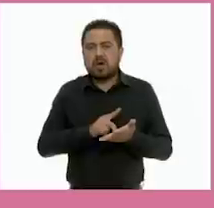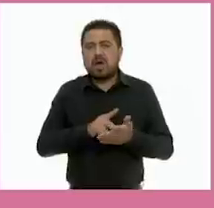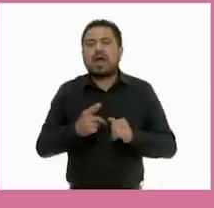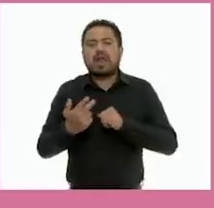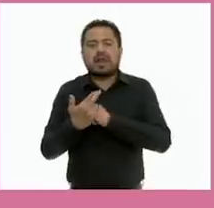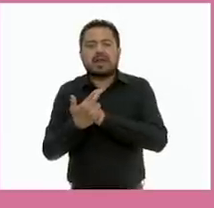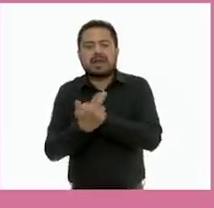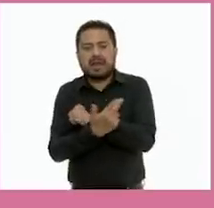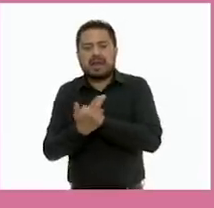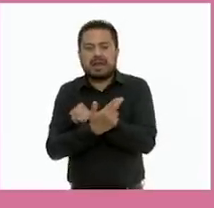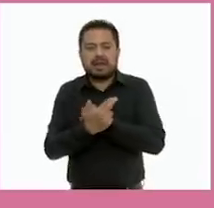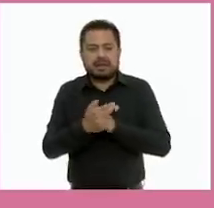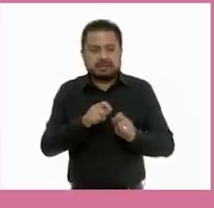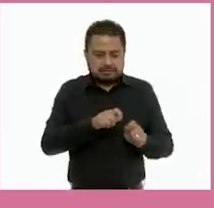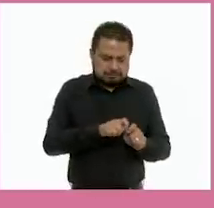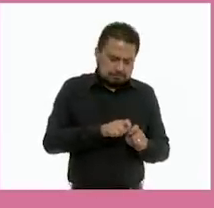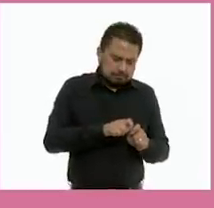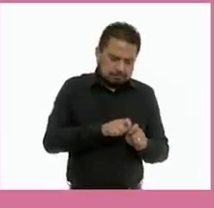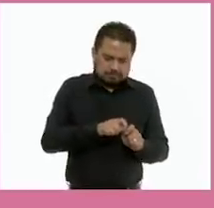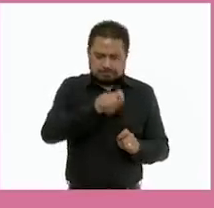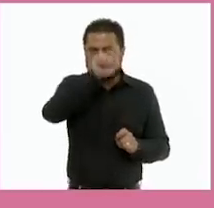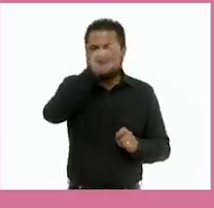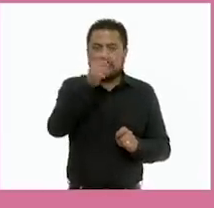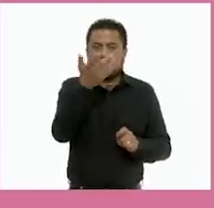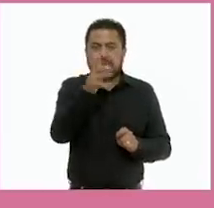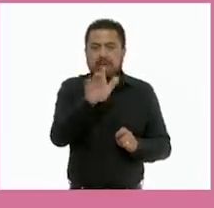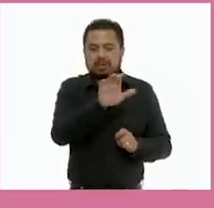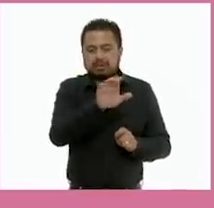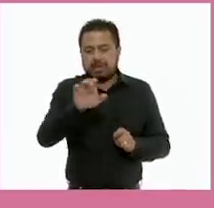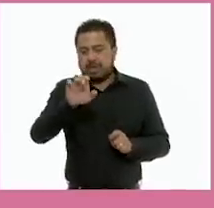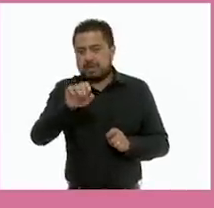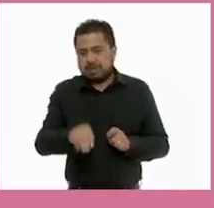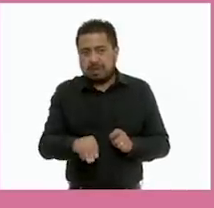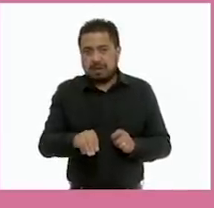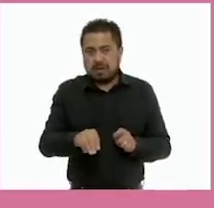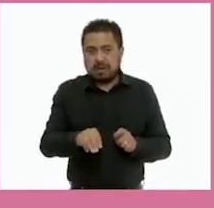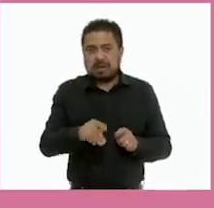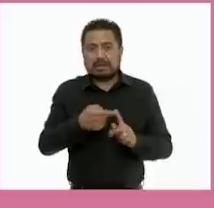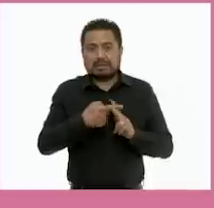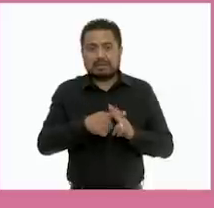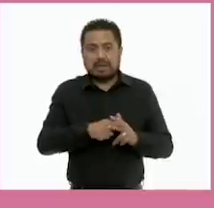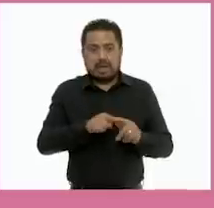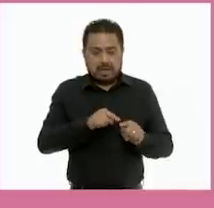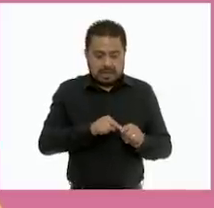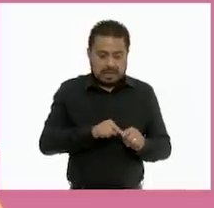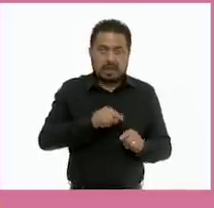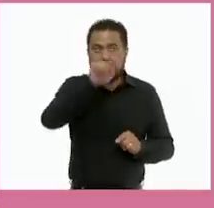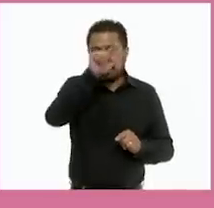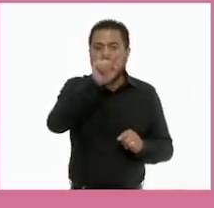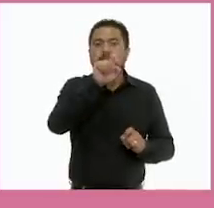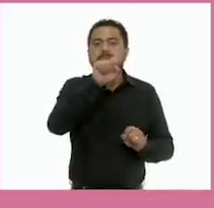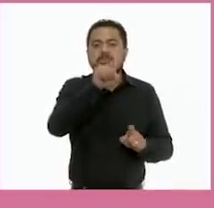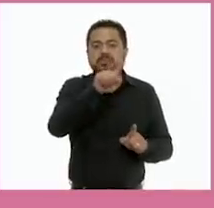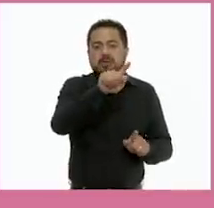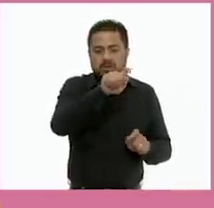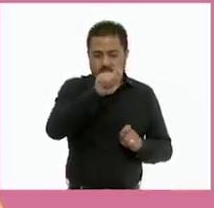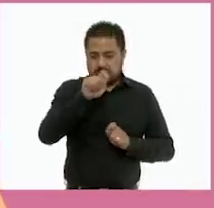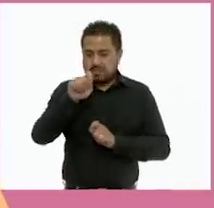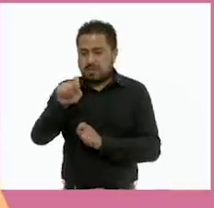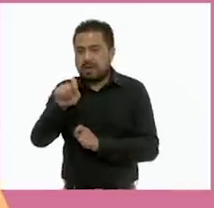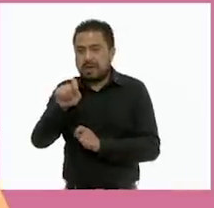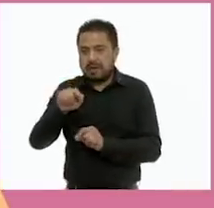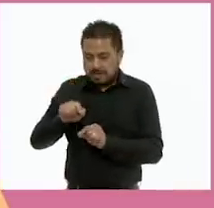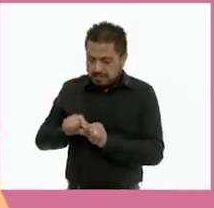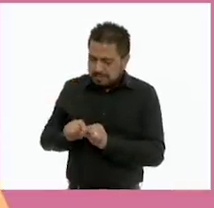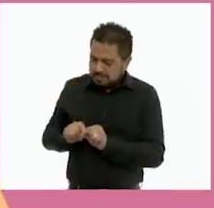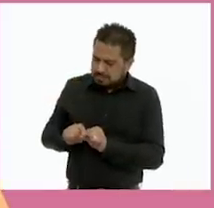con ayuda de la regla 10 centímetros de largo partiendo de abajo hacia arriba Repite el paso